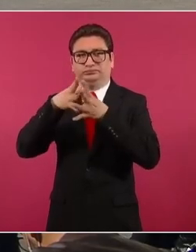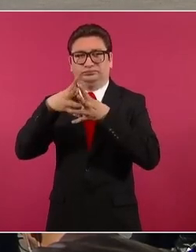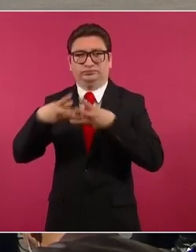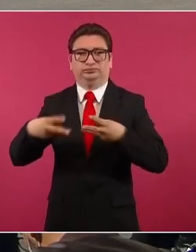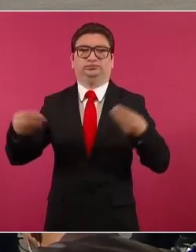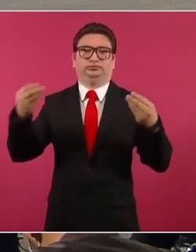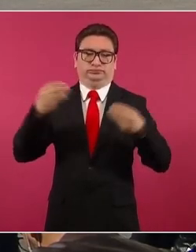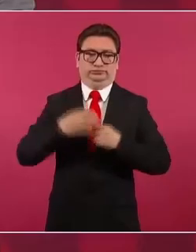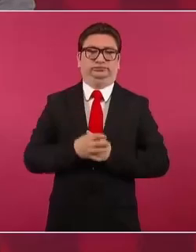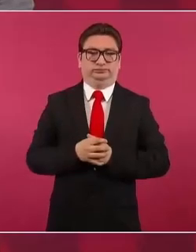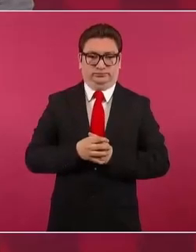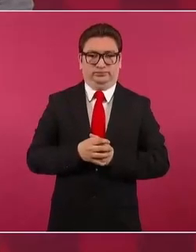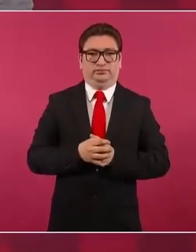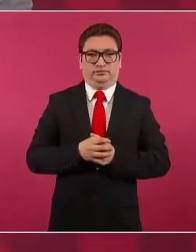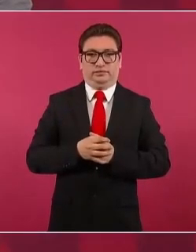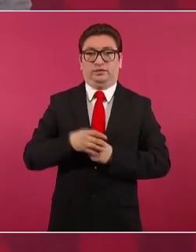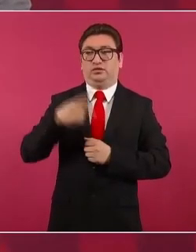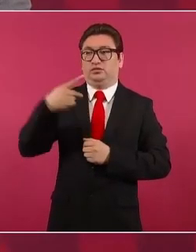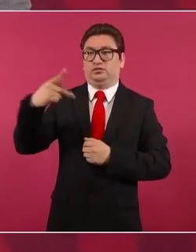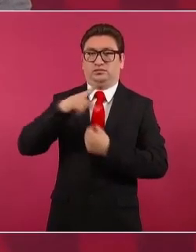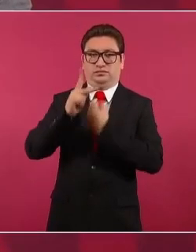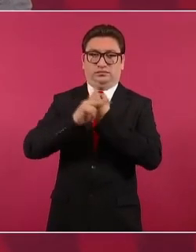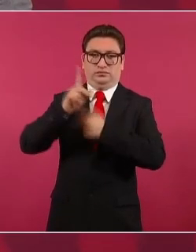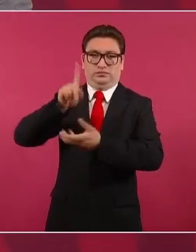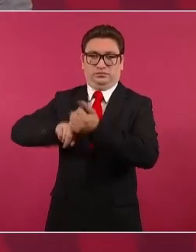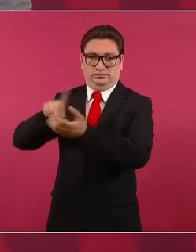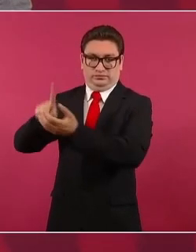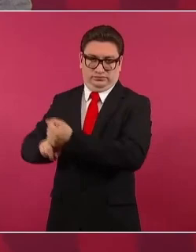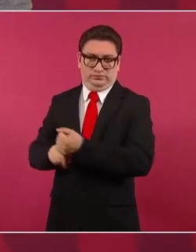los problemas internos a los países. Entonces,